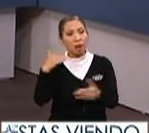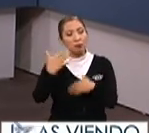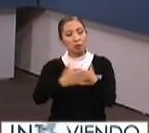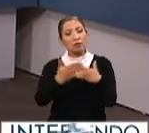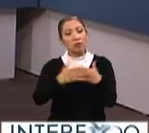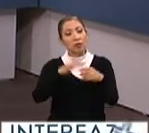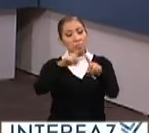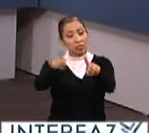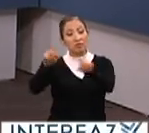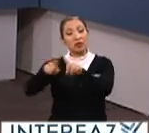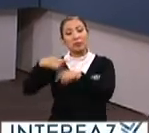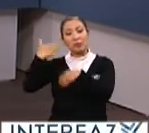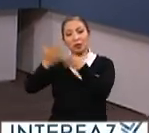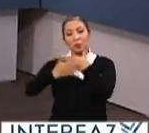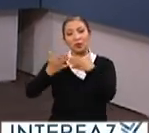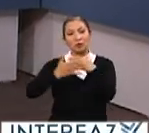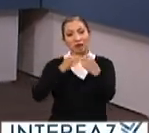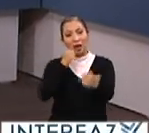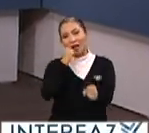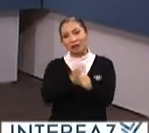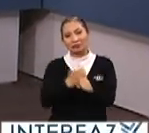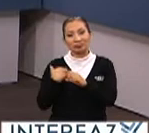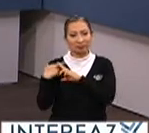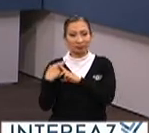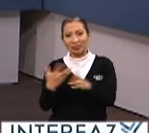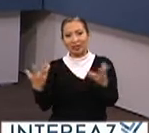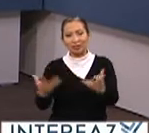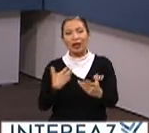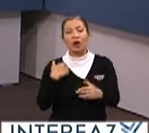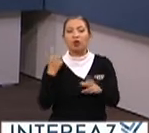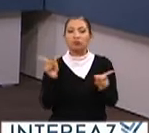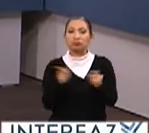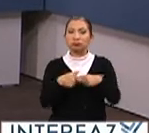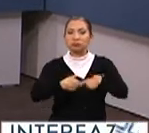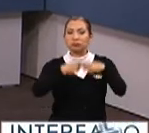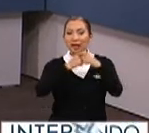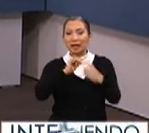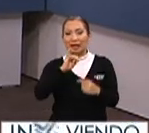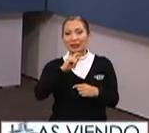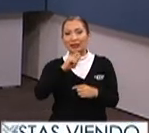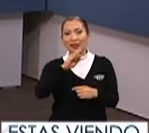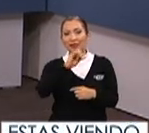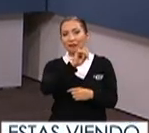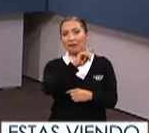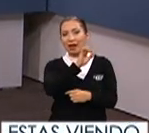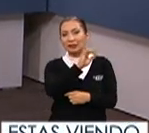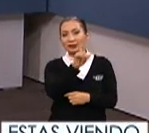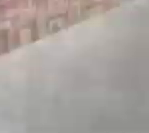mucha variedad para el próximo año que se celebre. Vamos a hacer una breve pausa y seguimos en Interpaz.